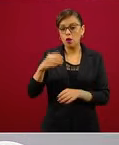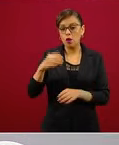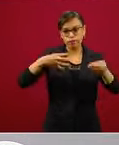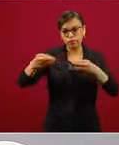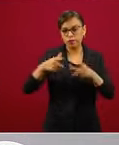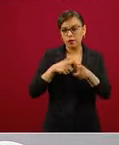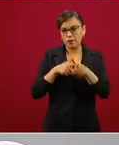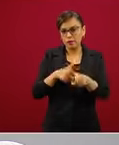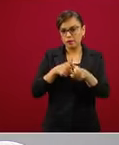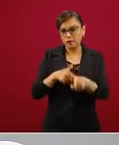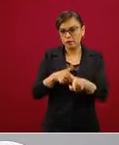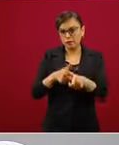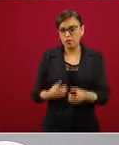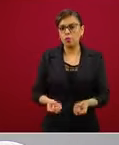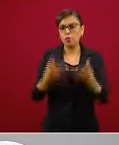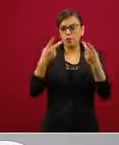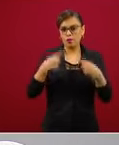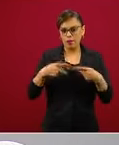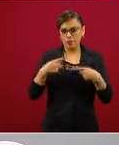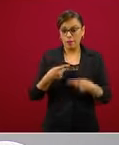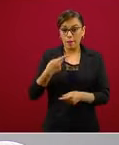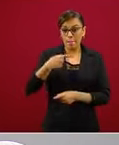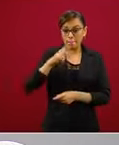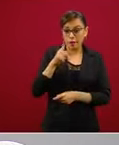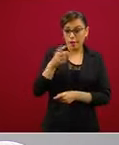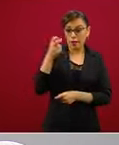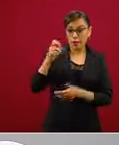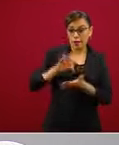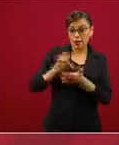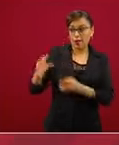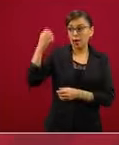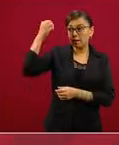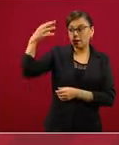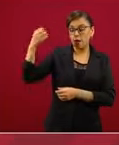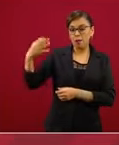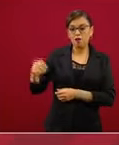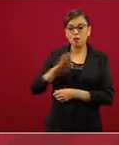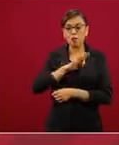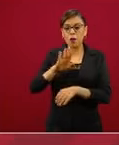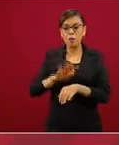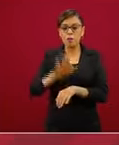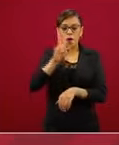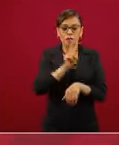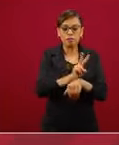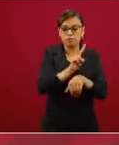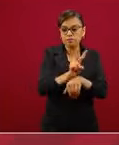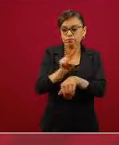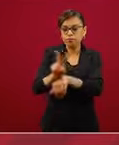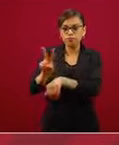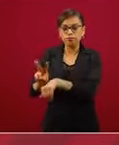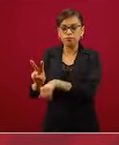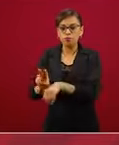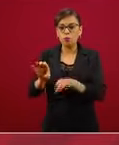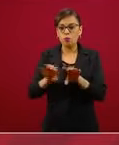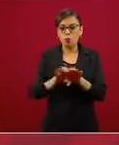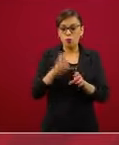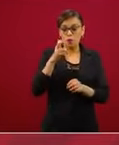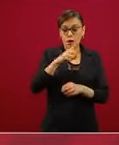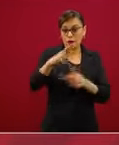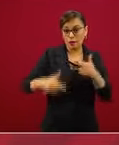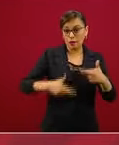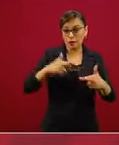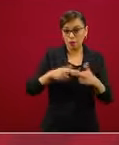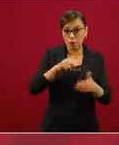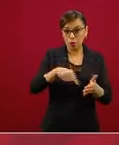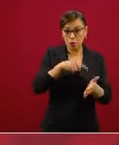a través del esquema de semáforos, se puede ir monitoreando permanentemente de cómo va evolucionando cada una de las regiones de